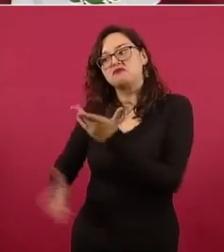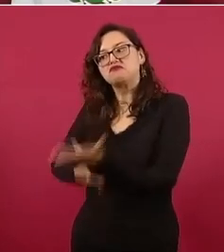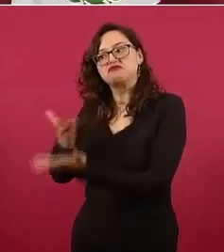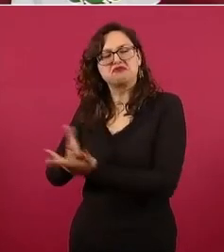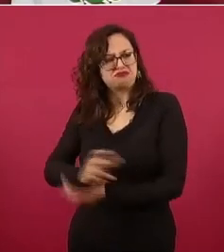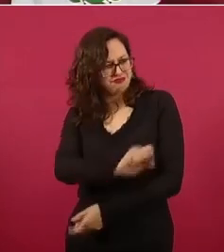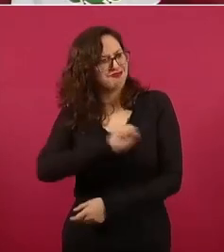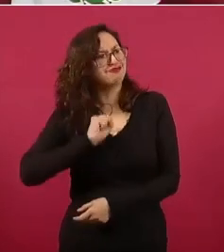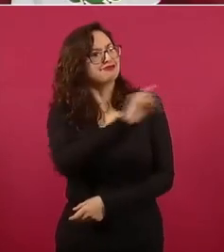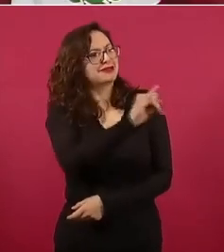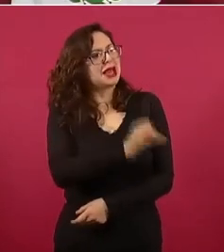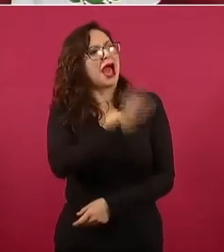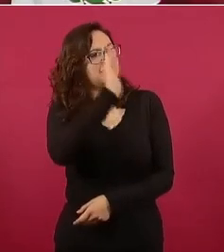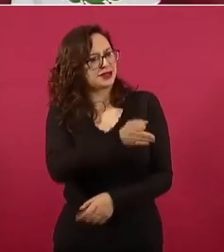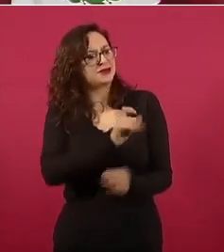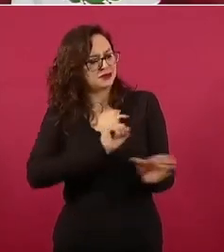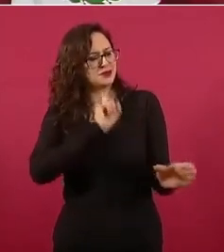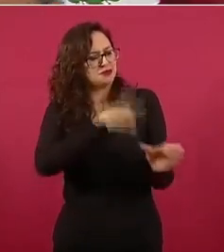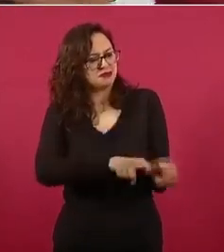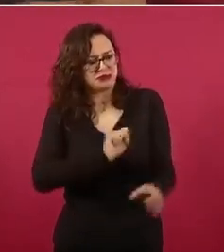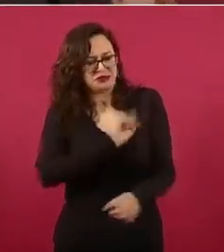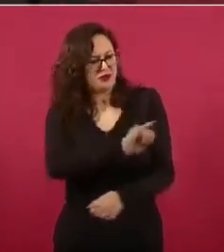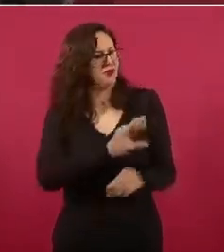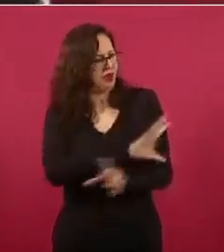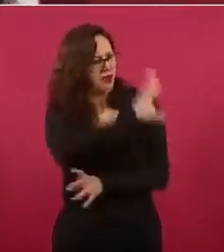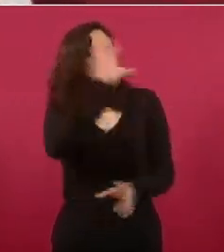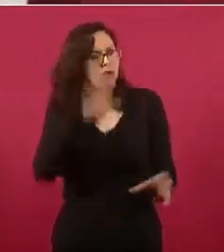de decir yo entrego